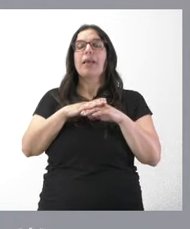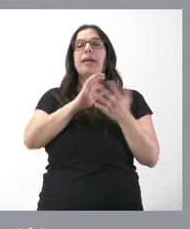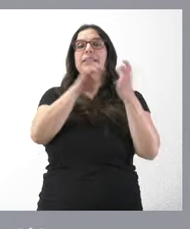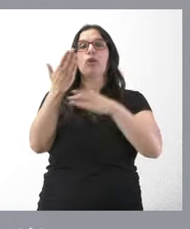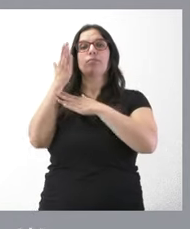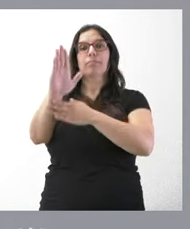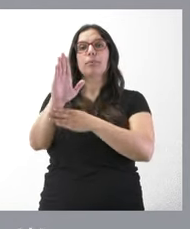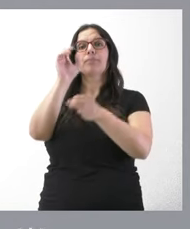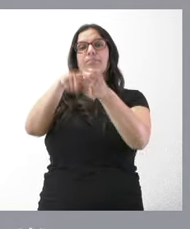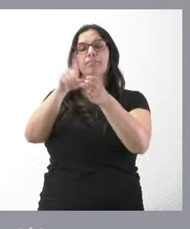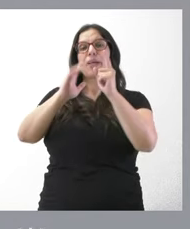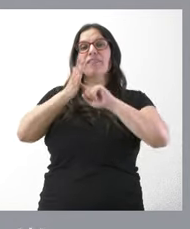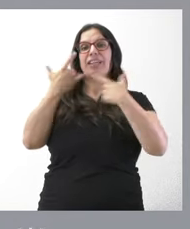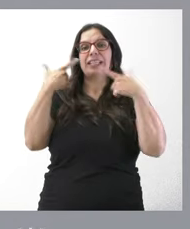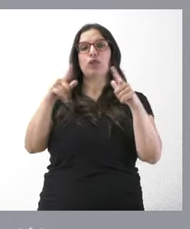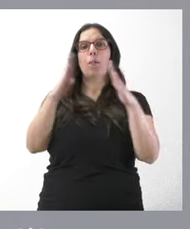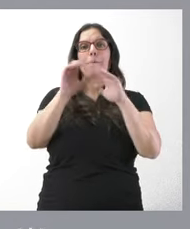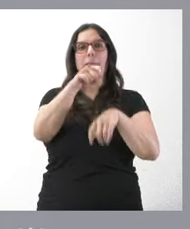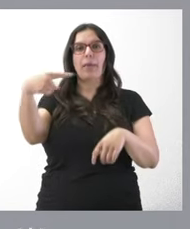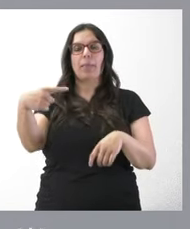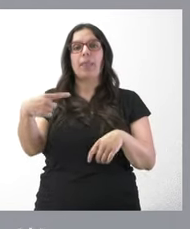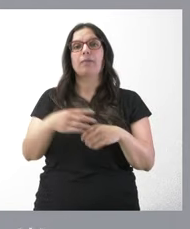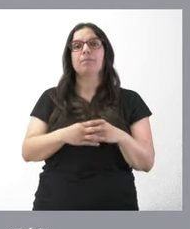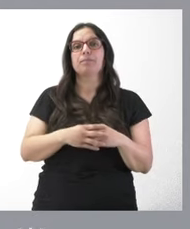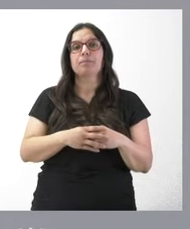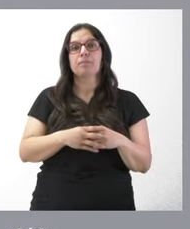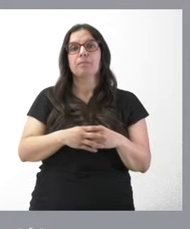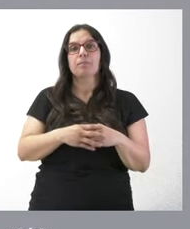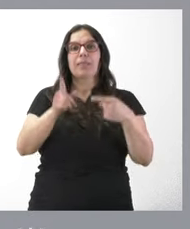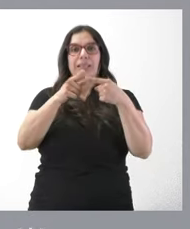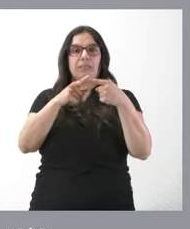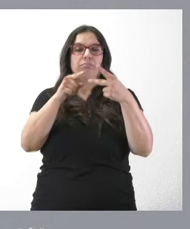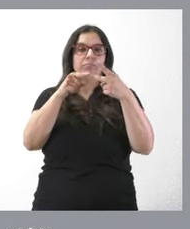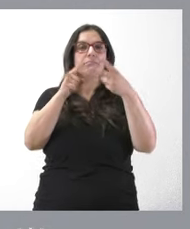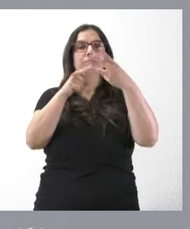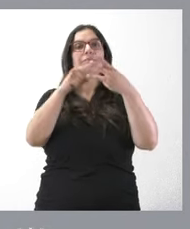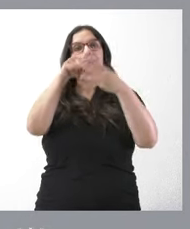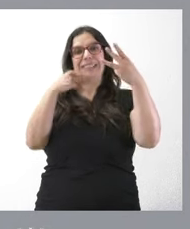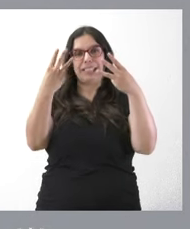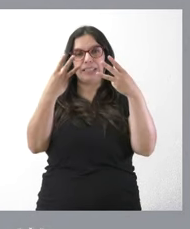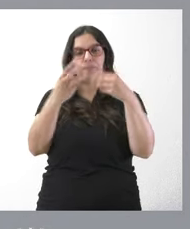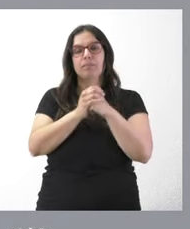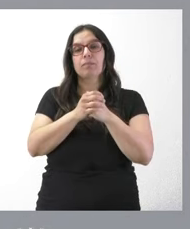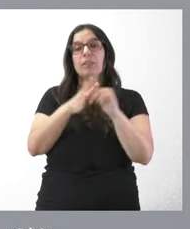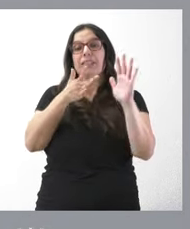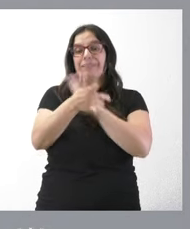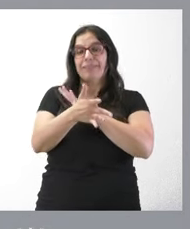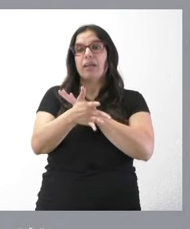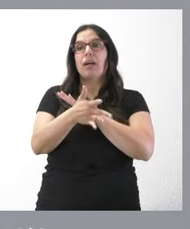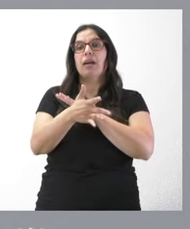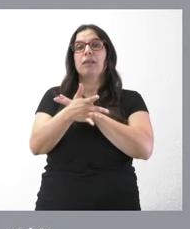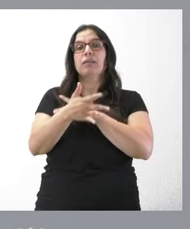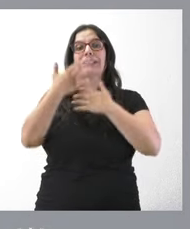en las ferias del sector de la vivienda, Mesón Objet, Marmorrac y Habitat. Estamos hablando de